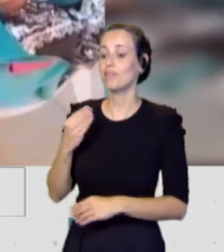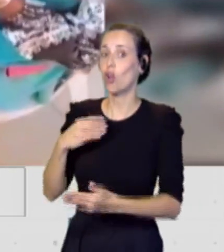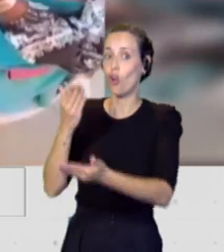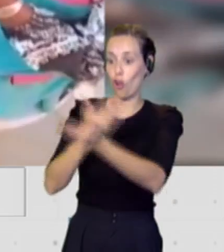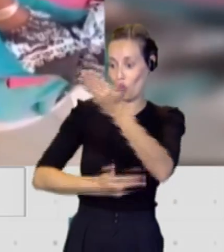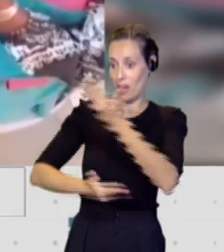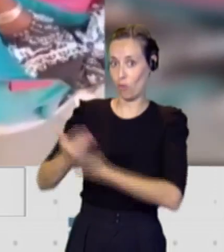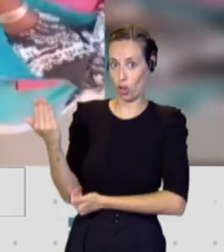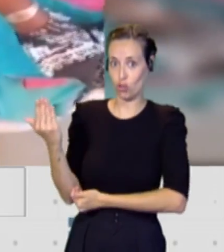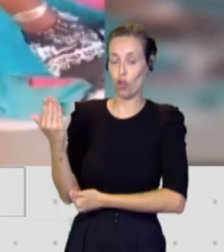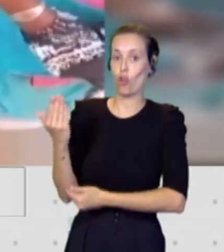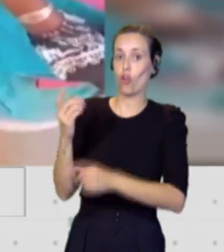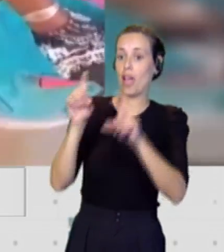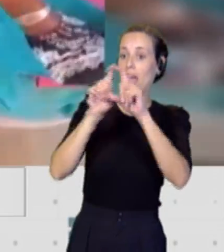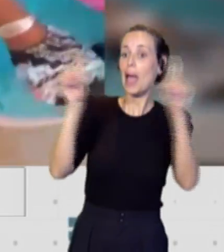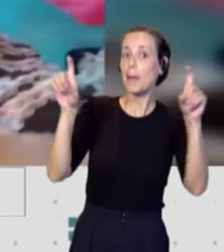empresas?